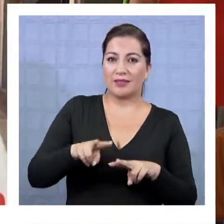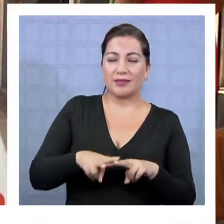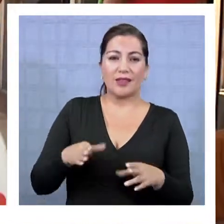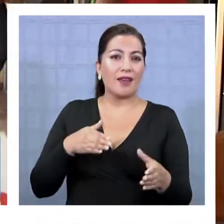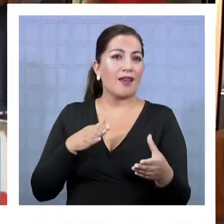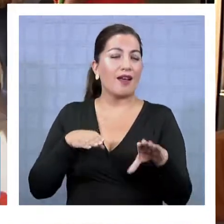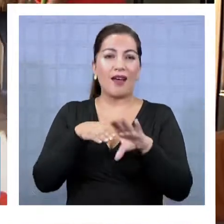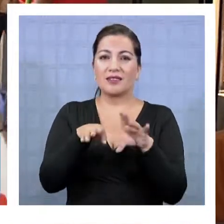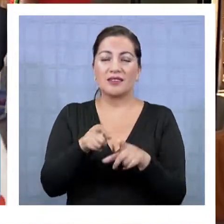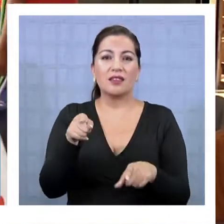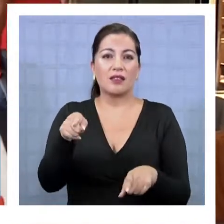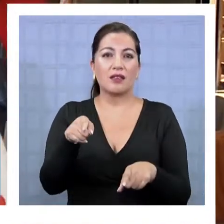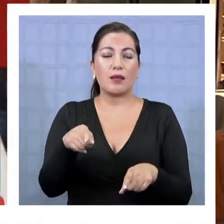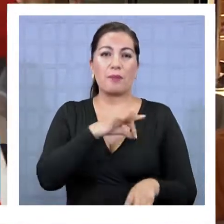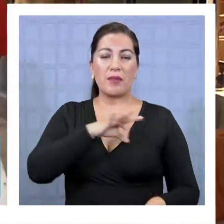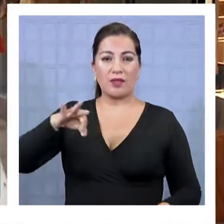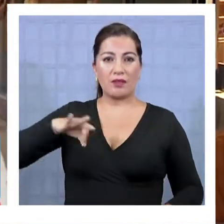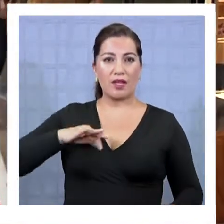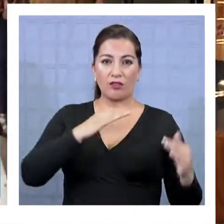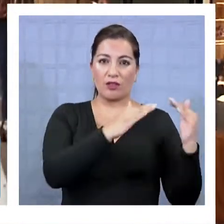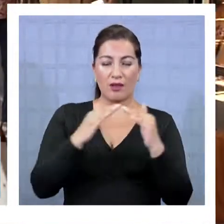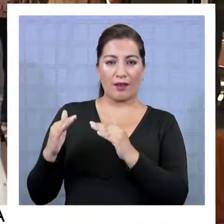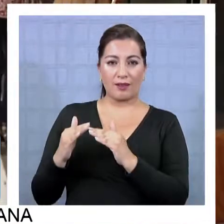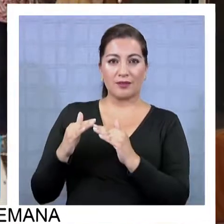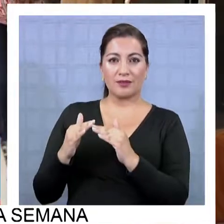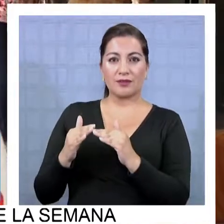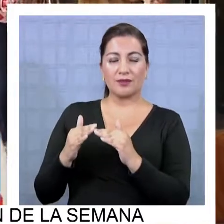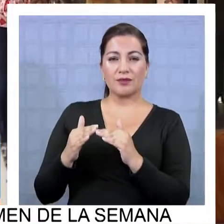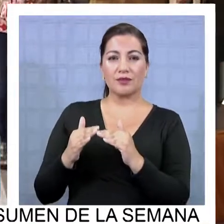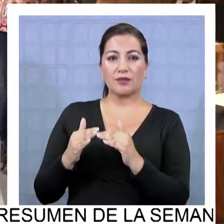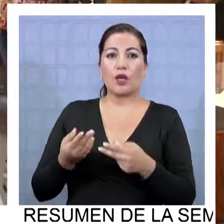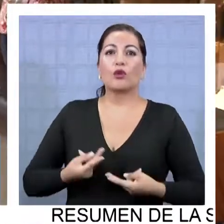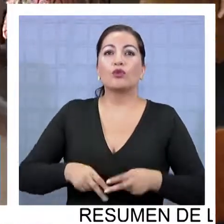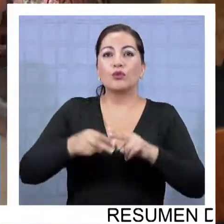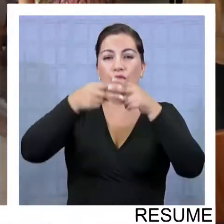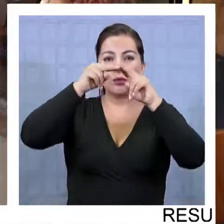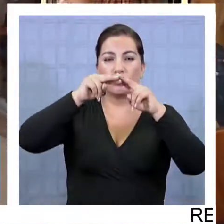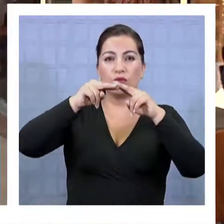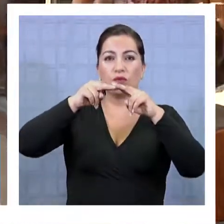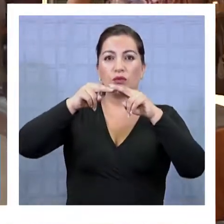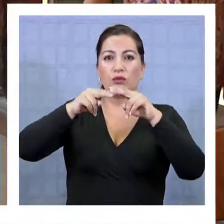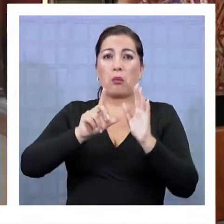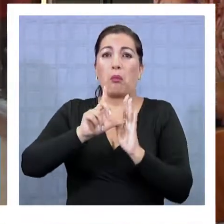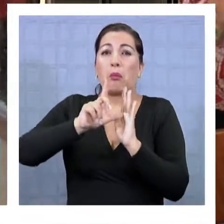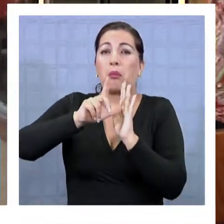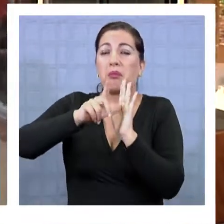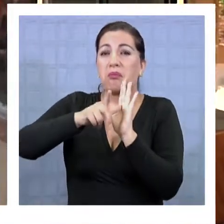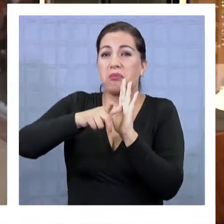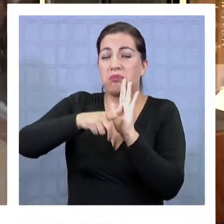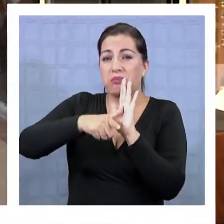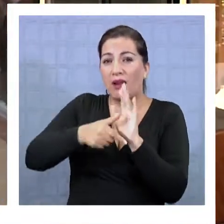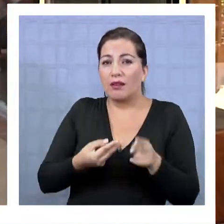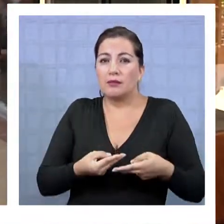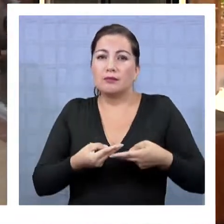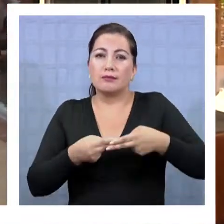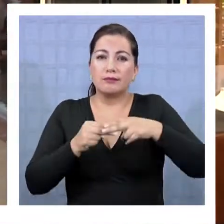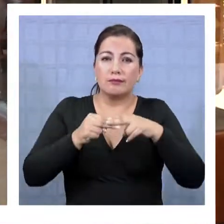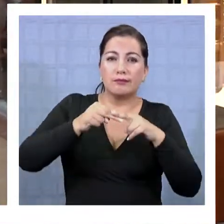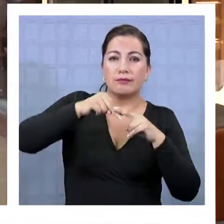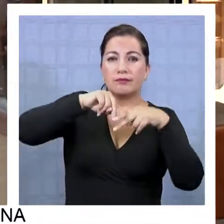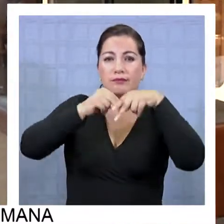acceder a vivienda cuando el Ministerio de Vivienda justamente construye a ritmos muy lentos y la demanda